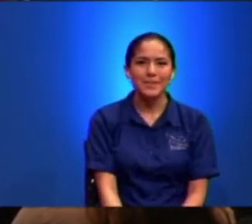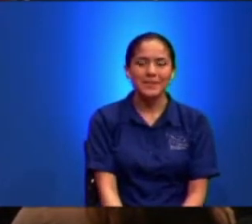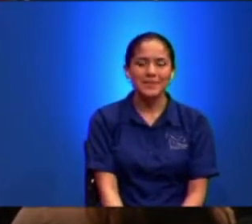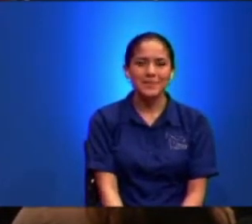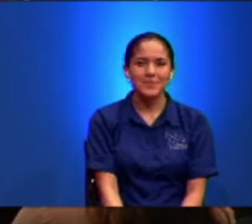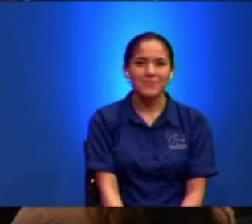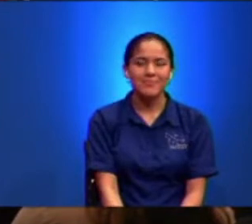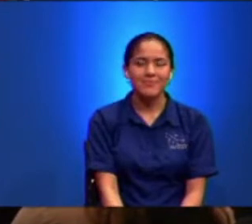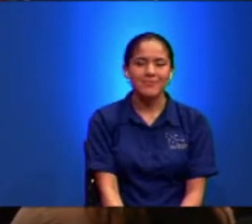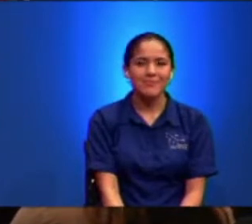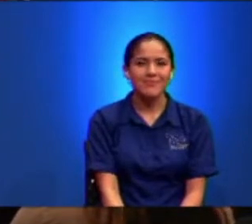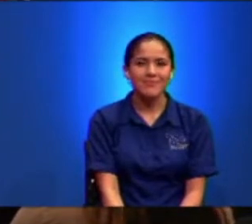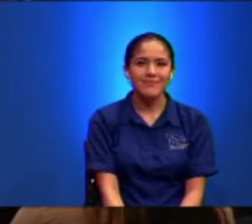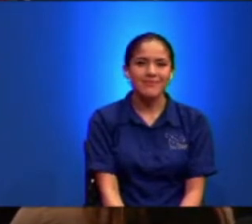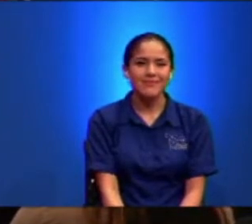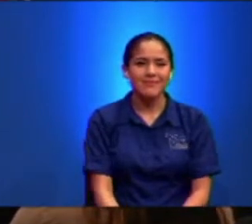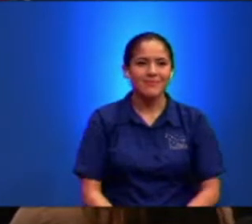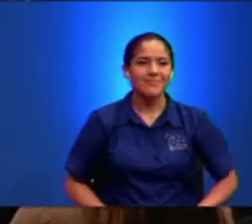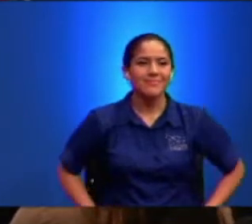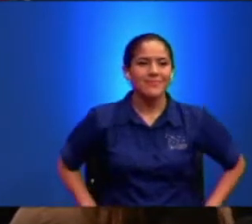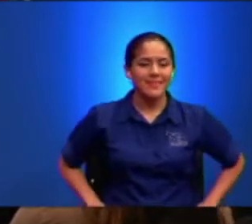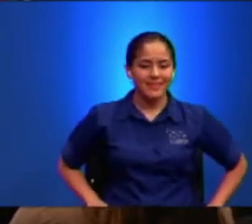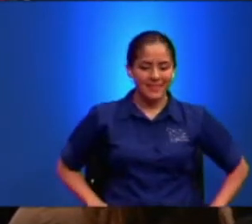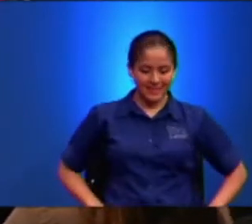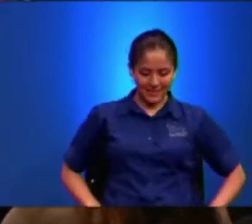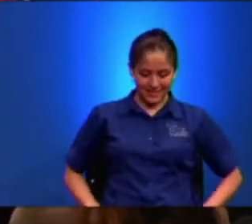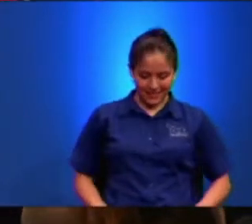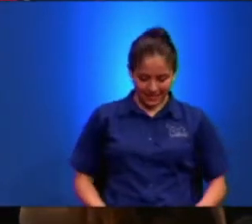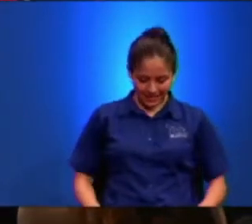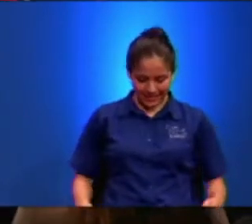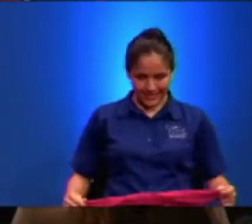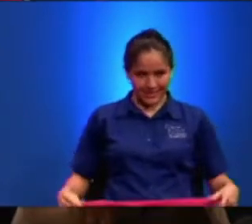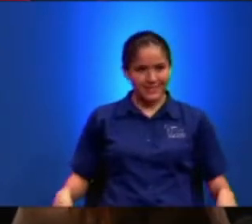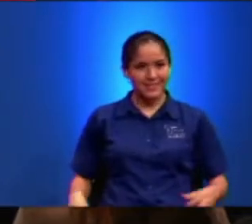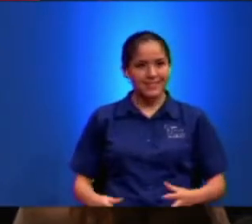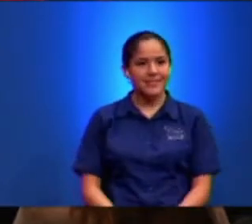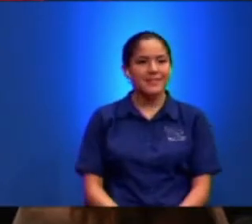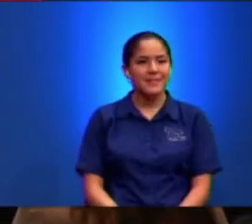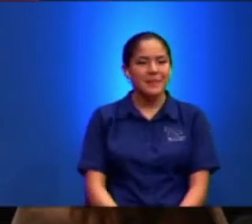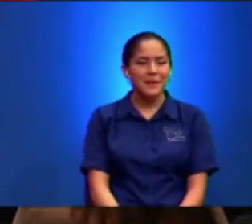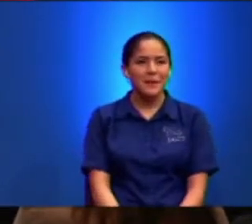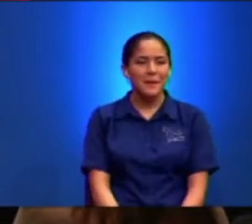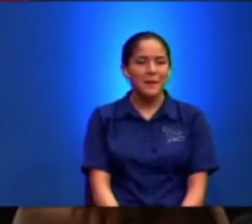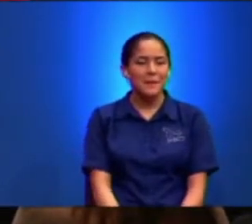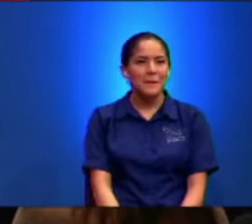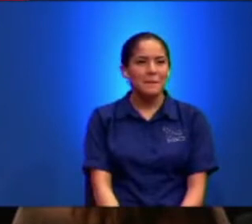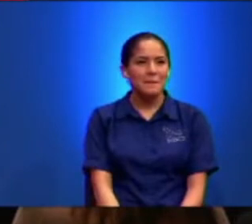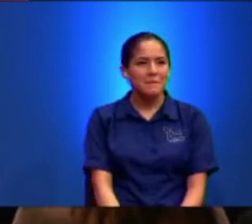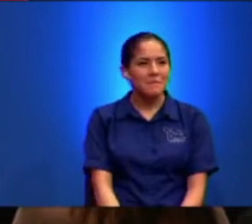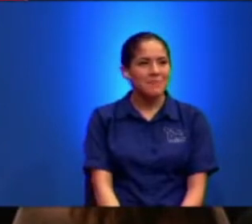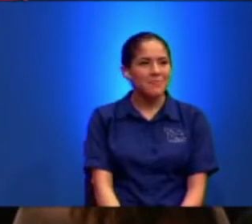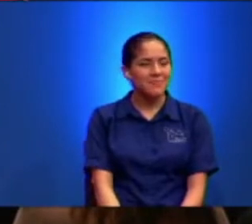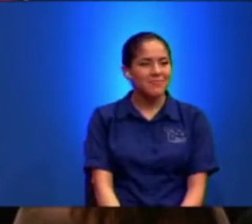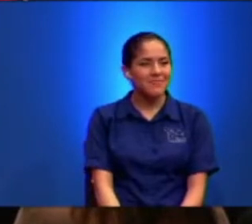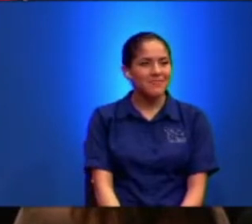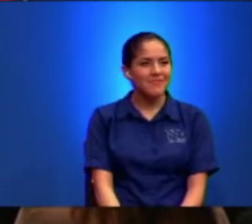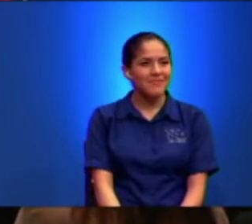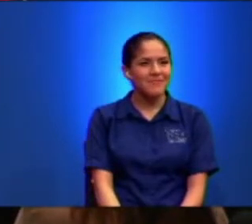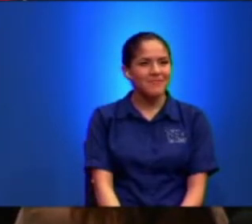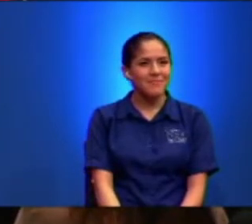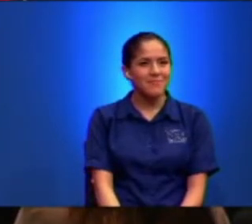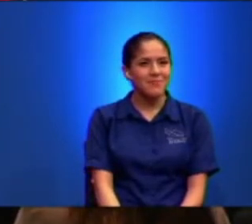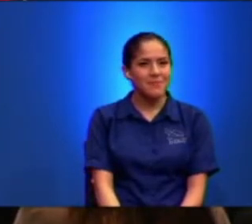Va A ver Si nos Da A ver Si nos Da Pues ¿Por dónde Vamos? Amén Héctor